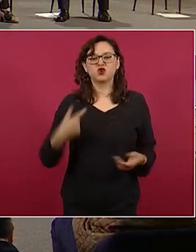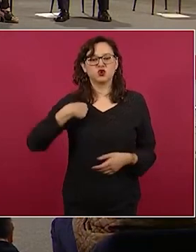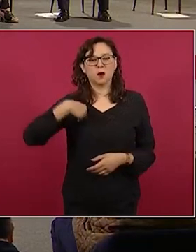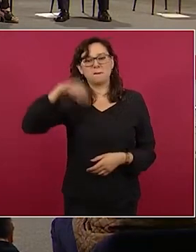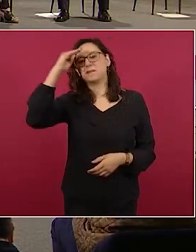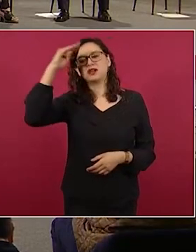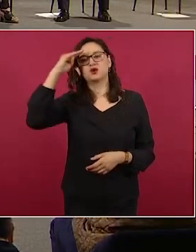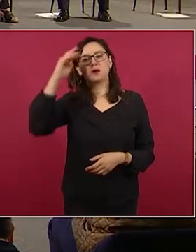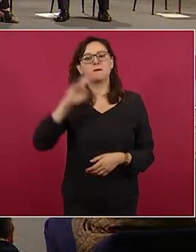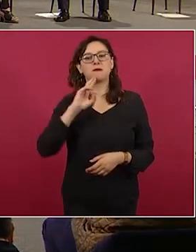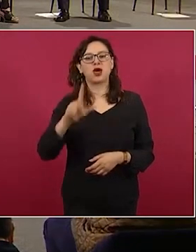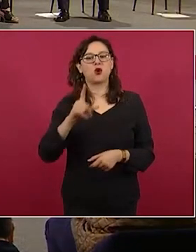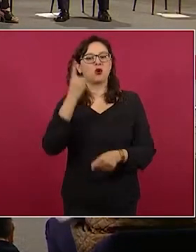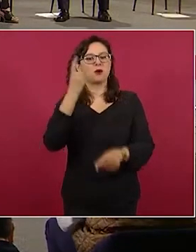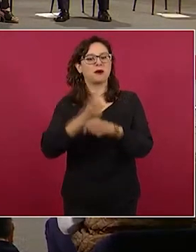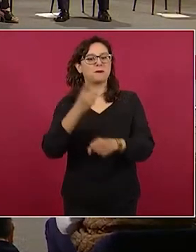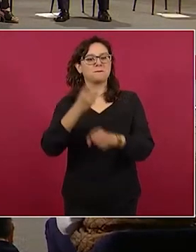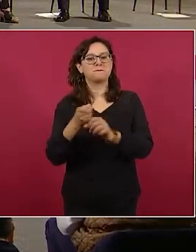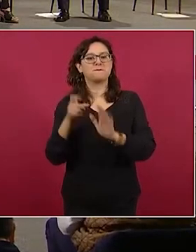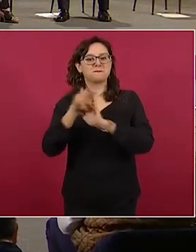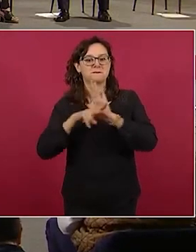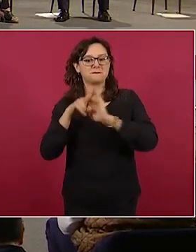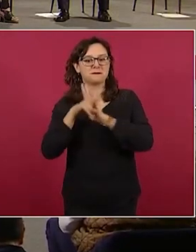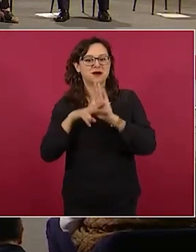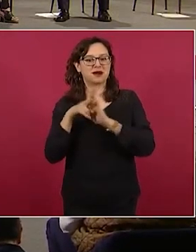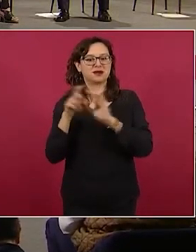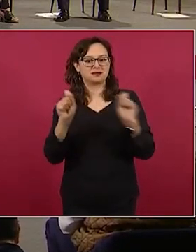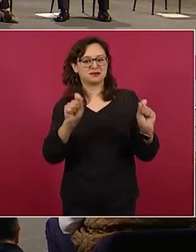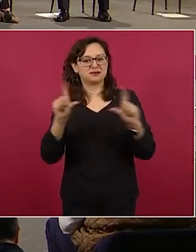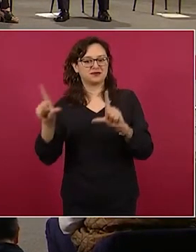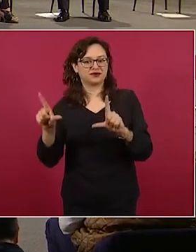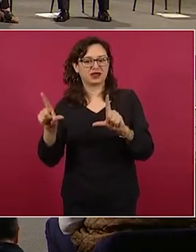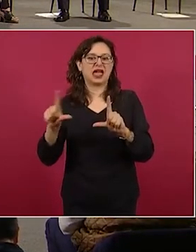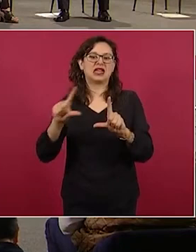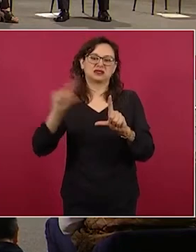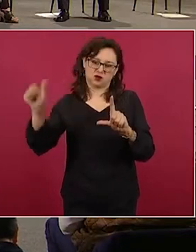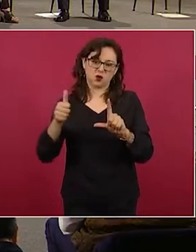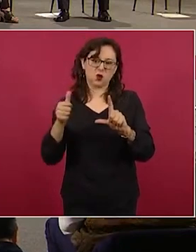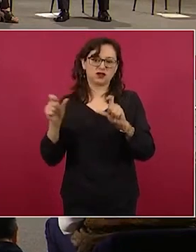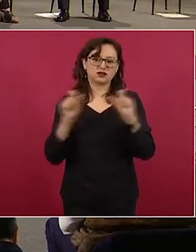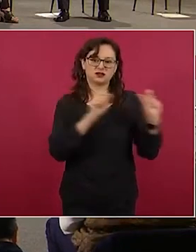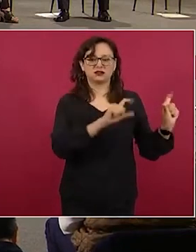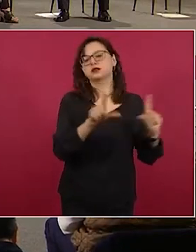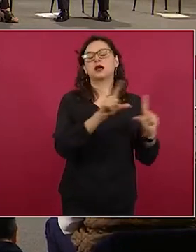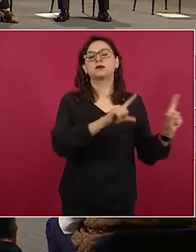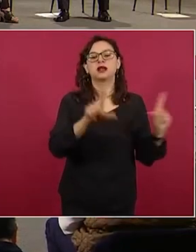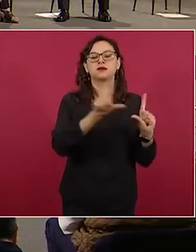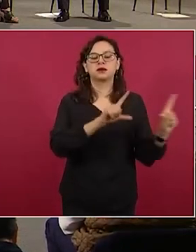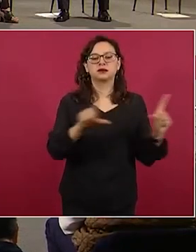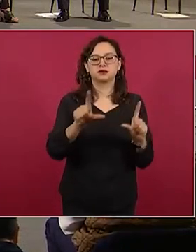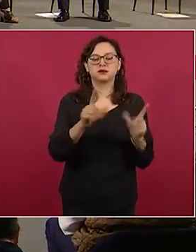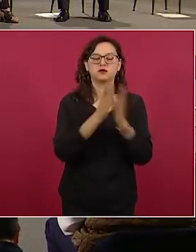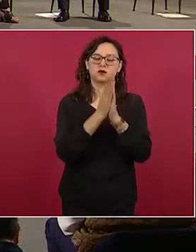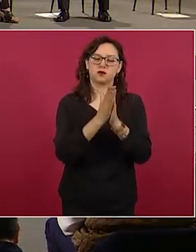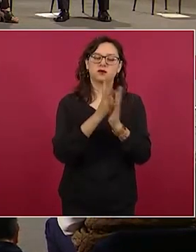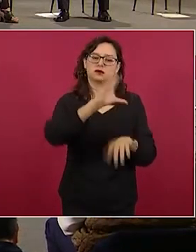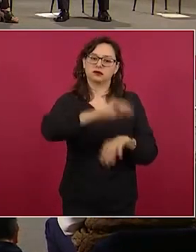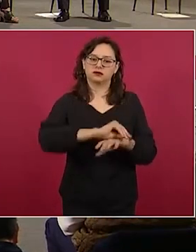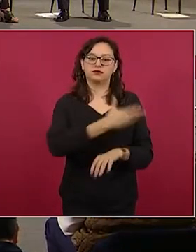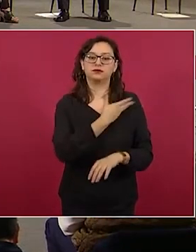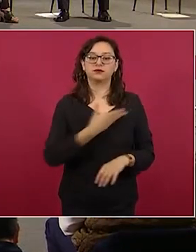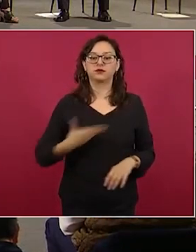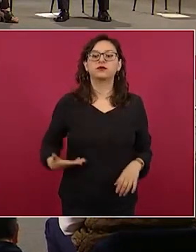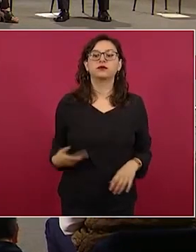video, si quieren, luego ponemos esta lámina con su permiso. Presidente, nada más, antes de iniciar